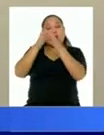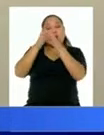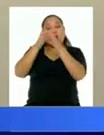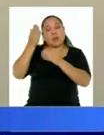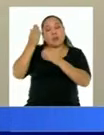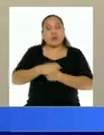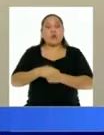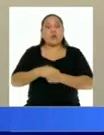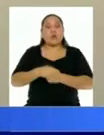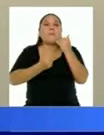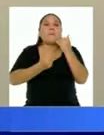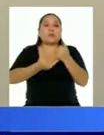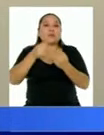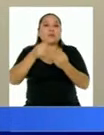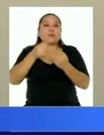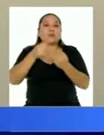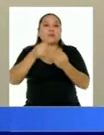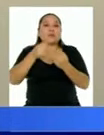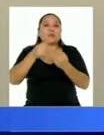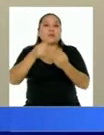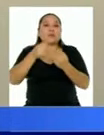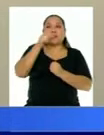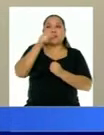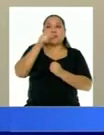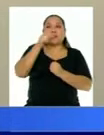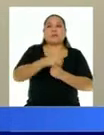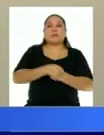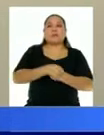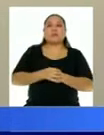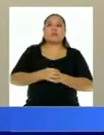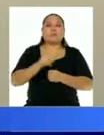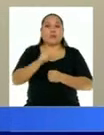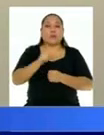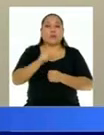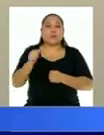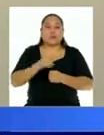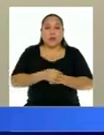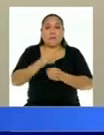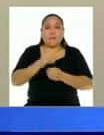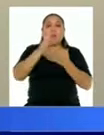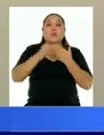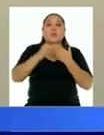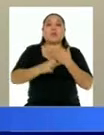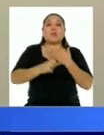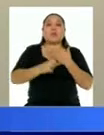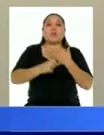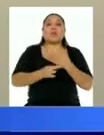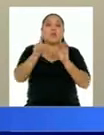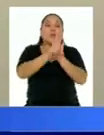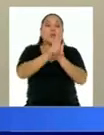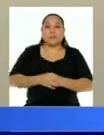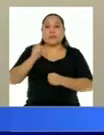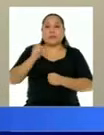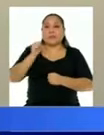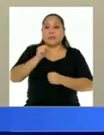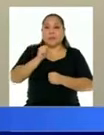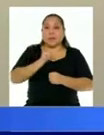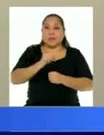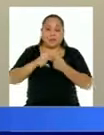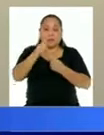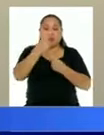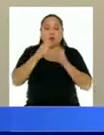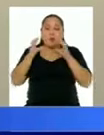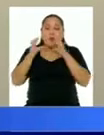Comisión de Economía y después por el Pleno, pero eso ya dependerá de los señores y señoras